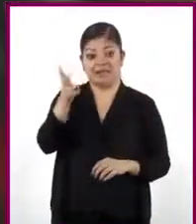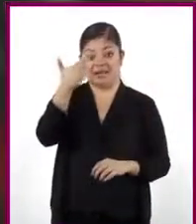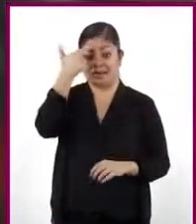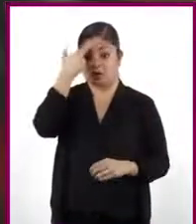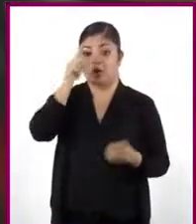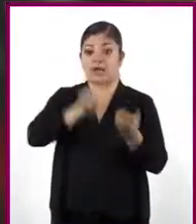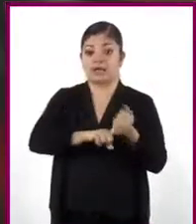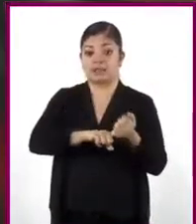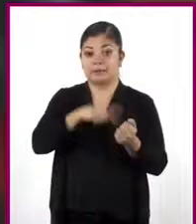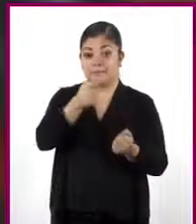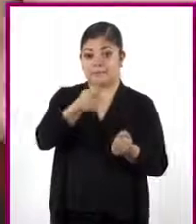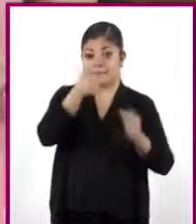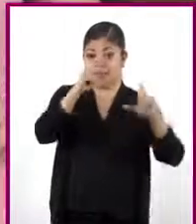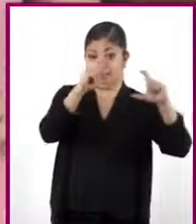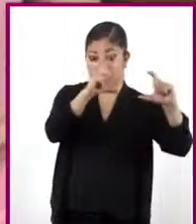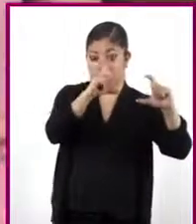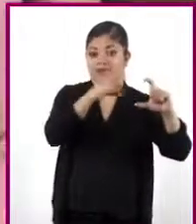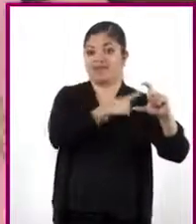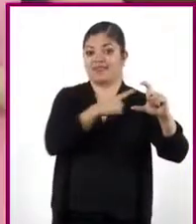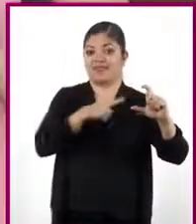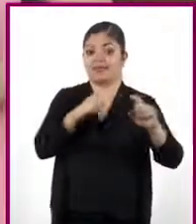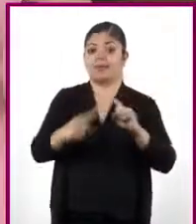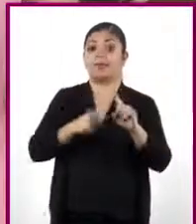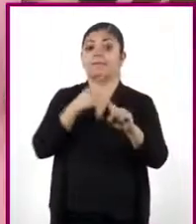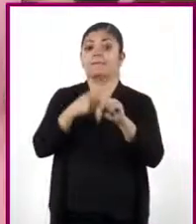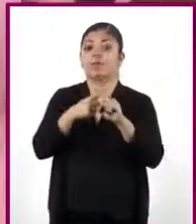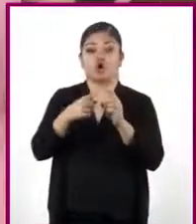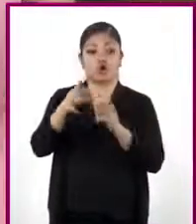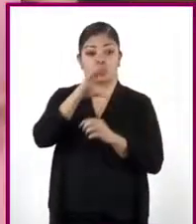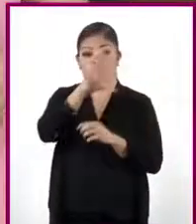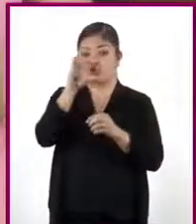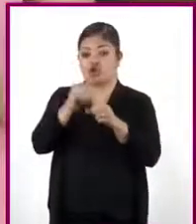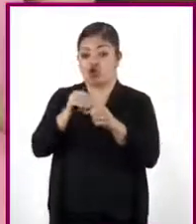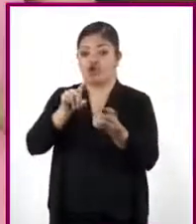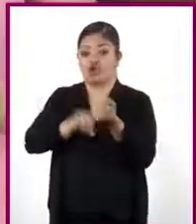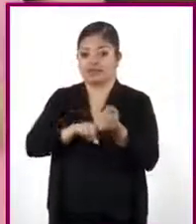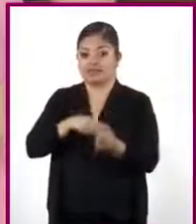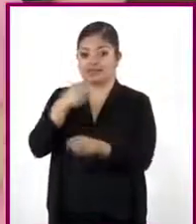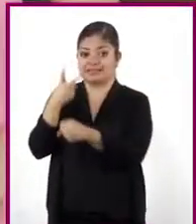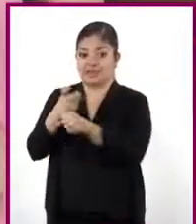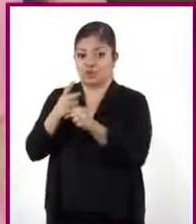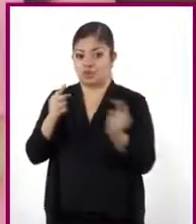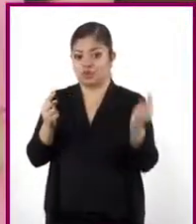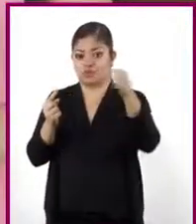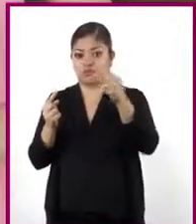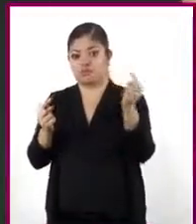términos del primer paréntesis se deben multiplicar por todos los términos del segundo.